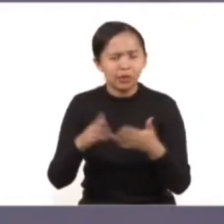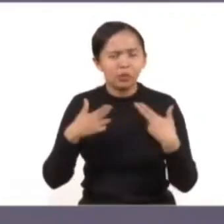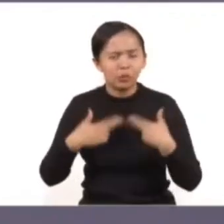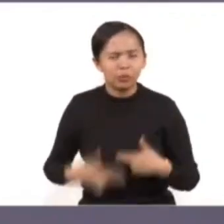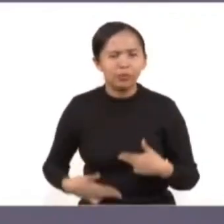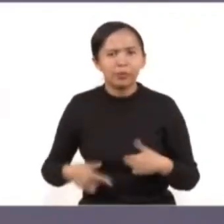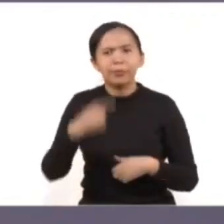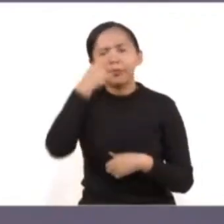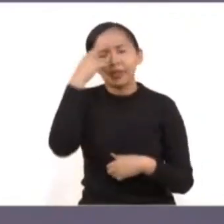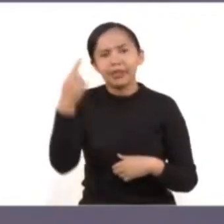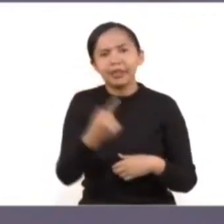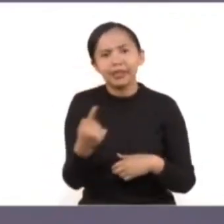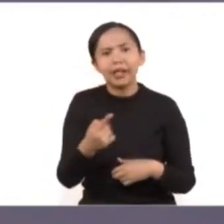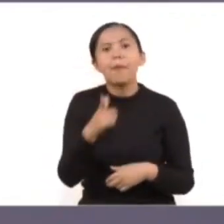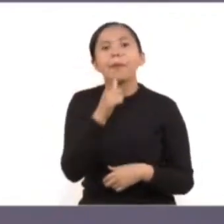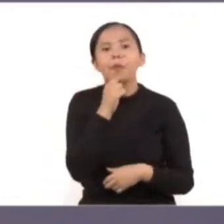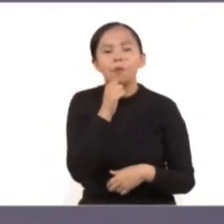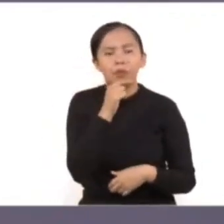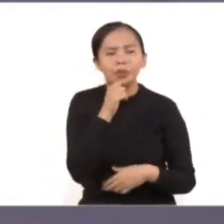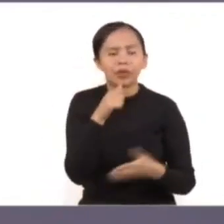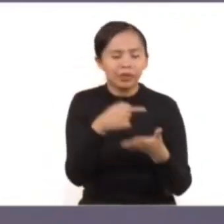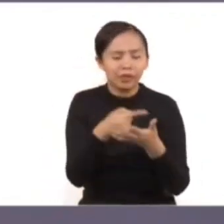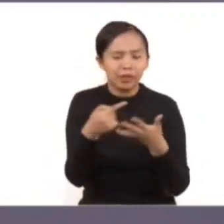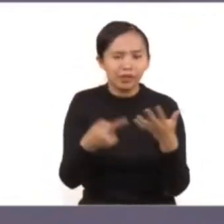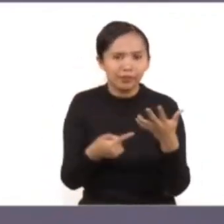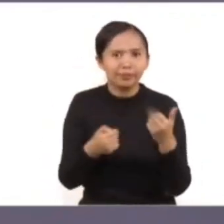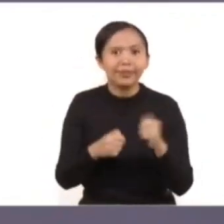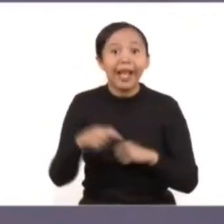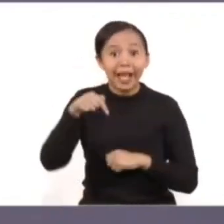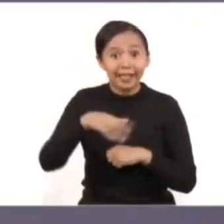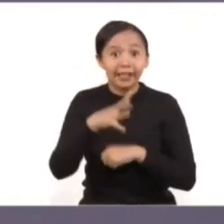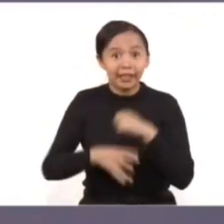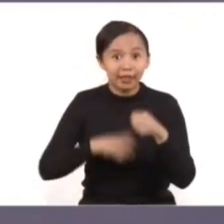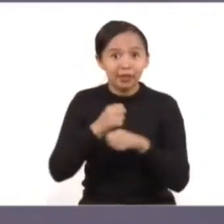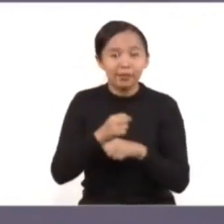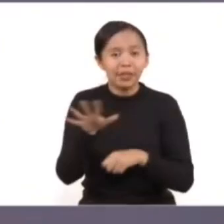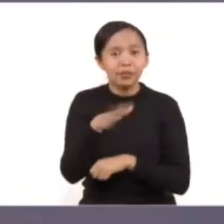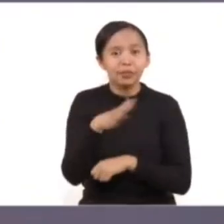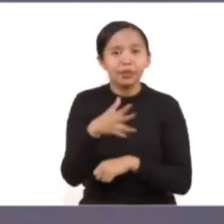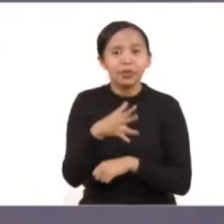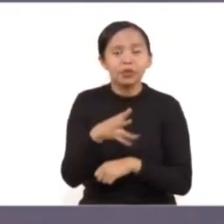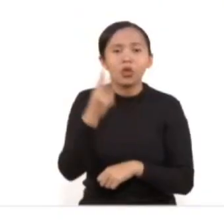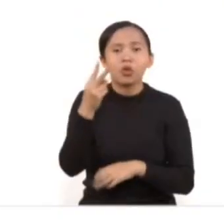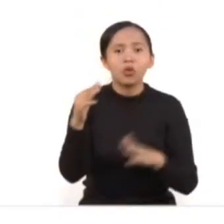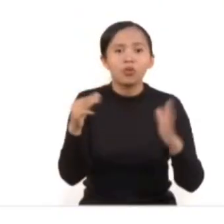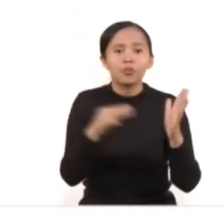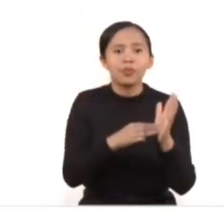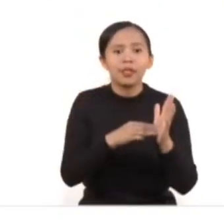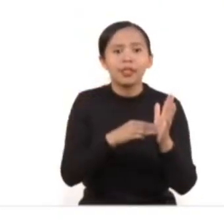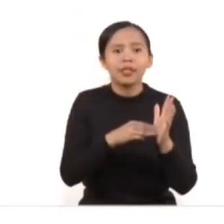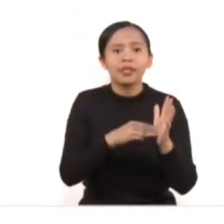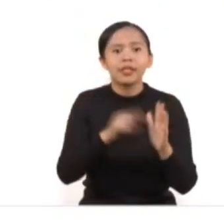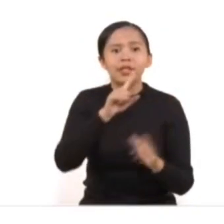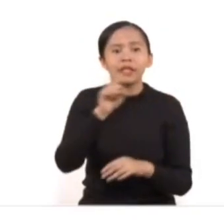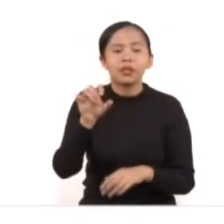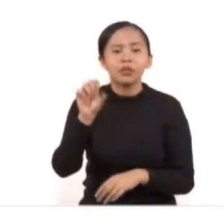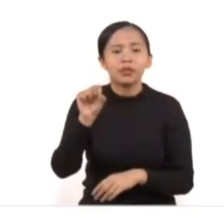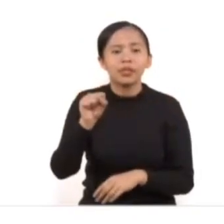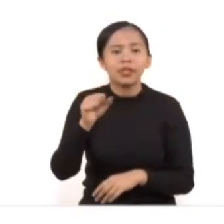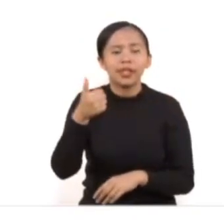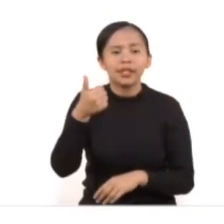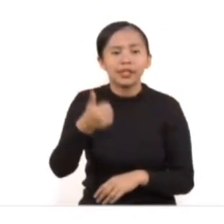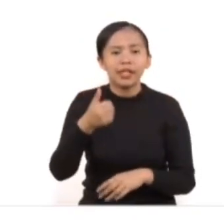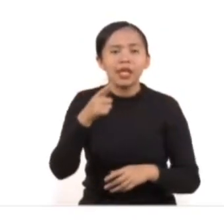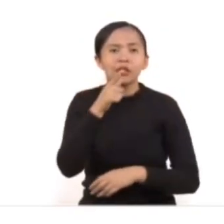para todo el estado de fuerza policial, sólo en este año se han capacitado ya a dos mil 166 policías